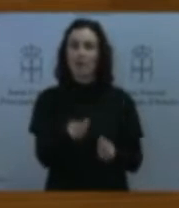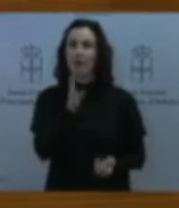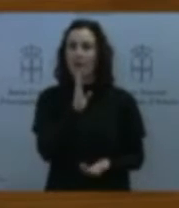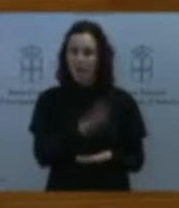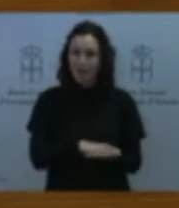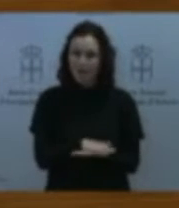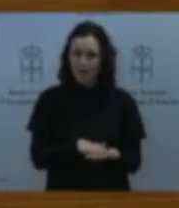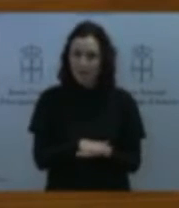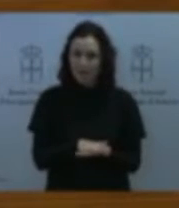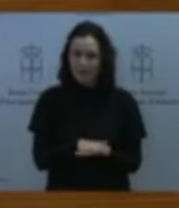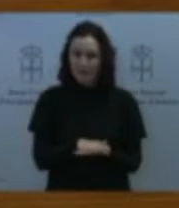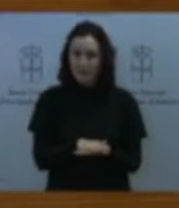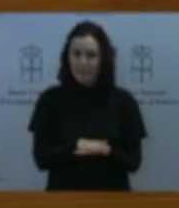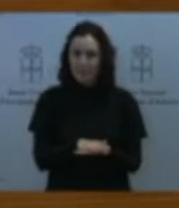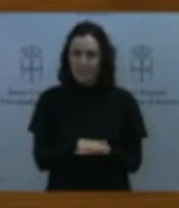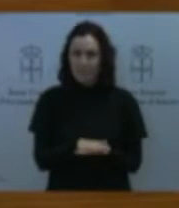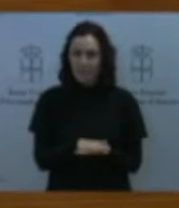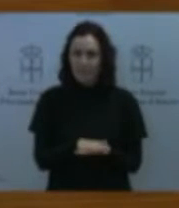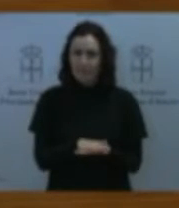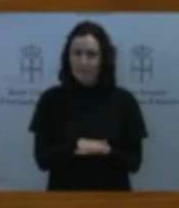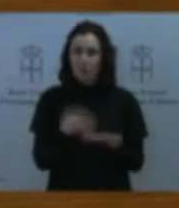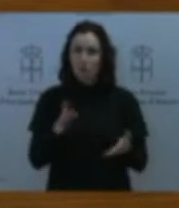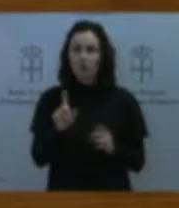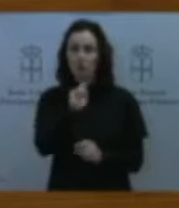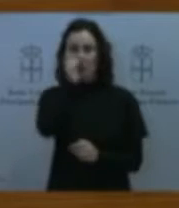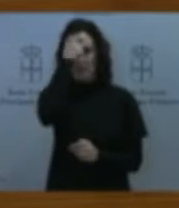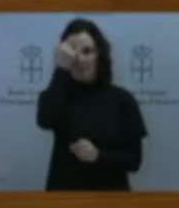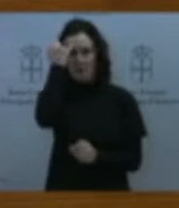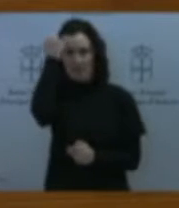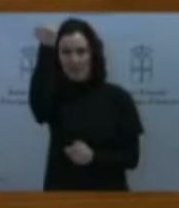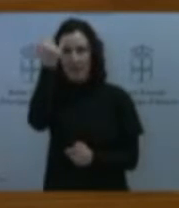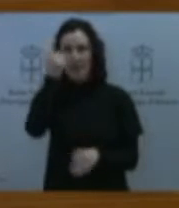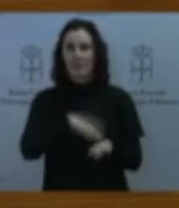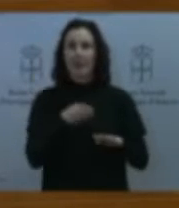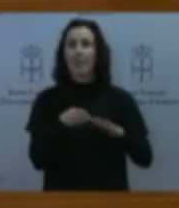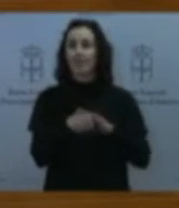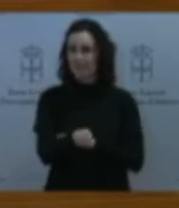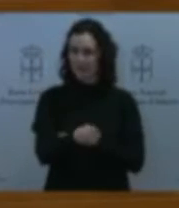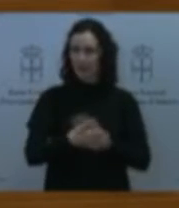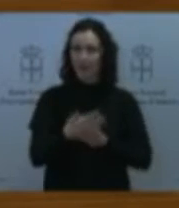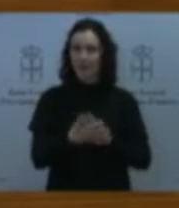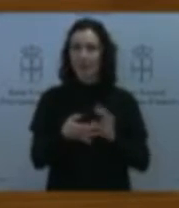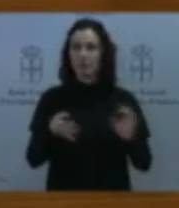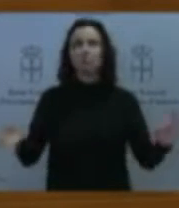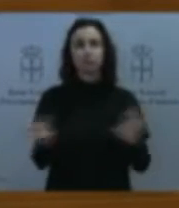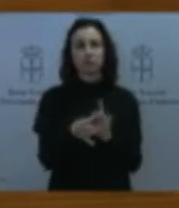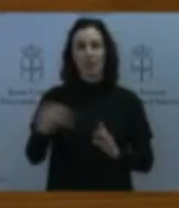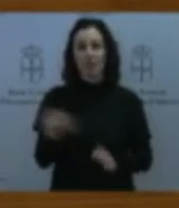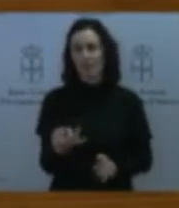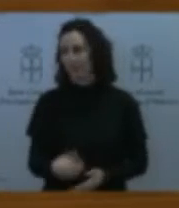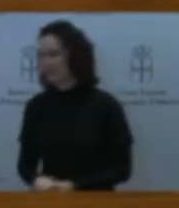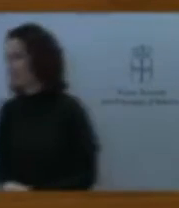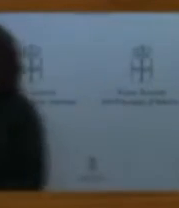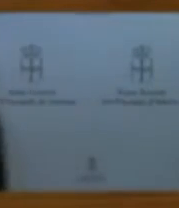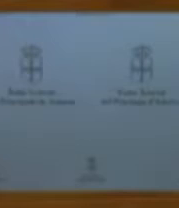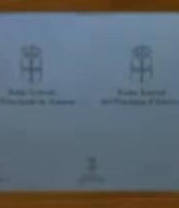el concepto, la idea de accesibilidad inseparable y que nos traslada a una idea de transversalidad